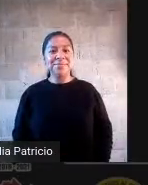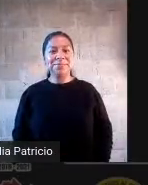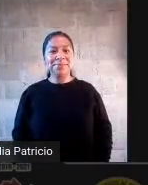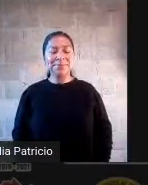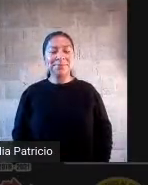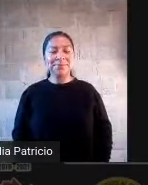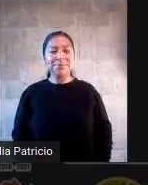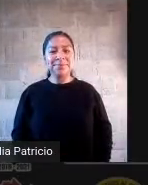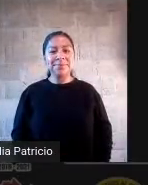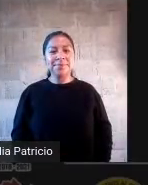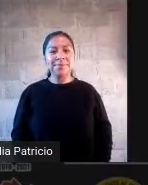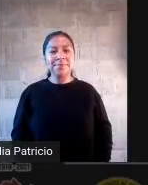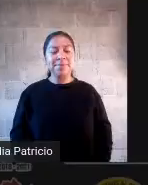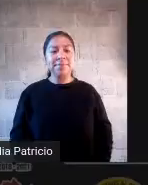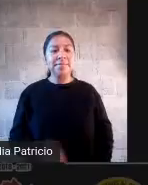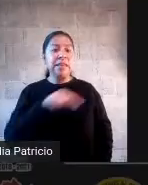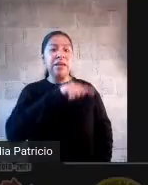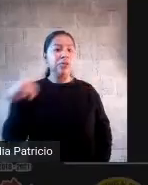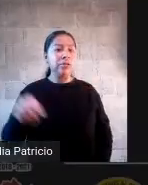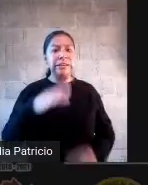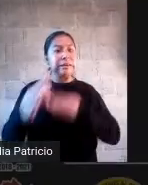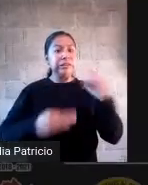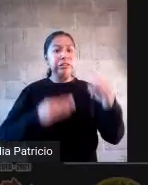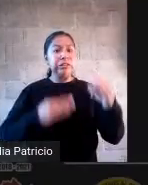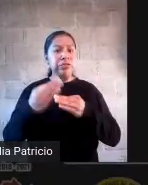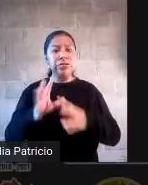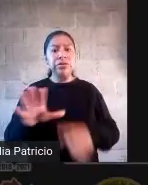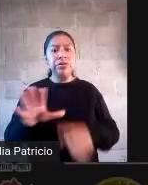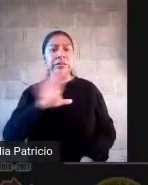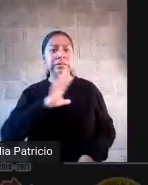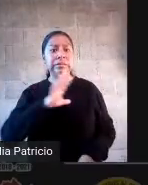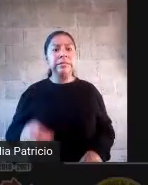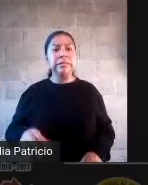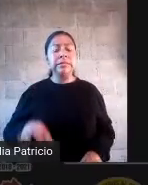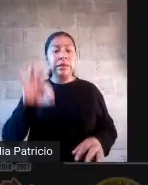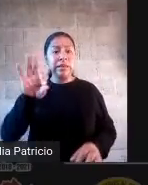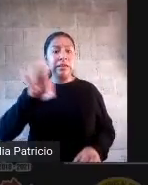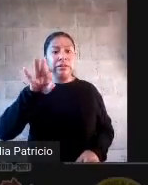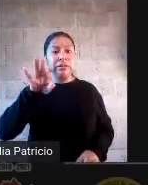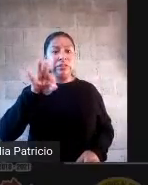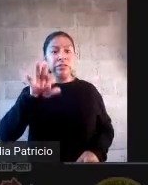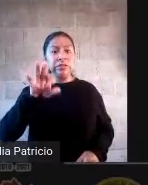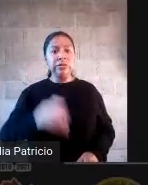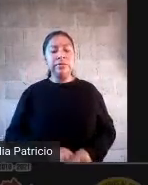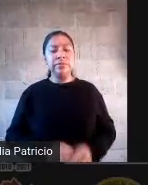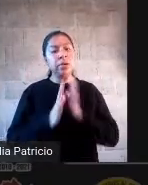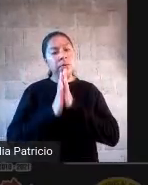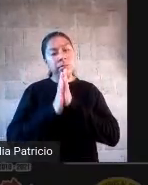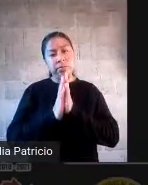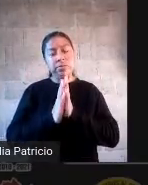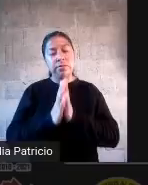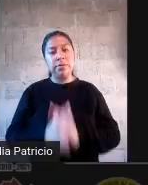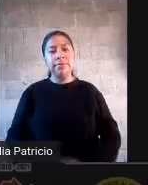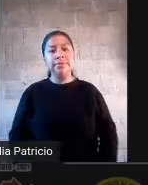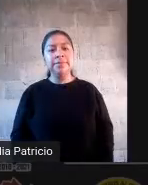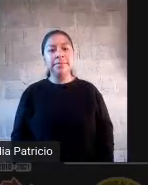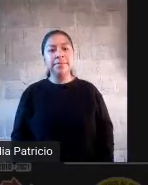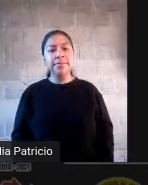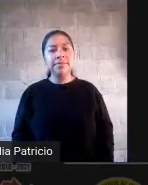formato y lo tengan a la mano. ¿Sí? Mientras tanto, voy a permitirme darles un video que pueda